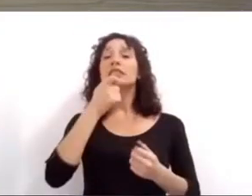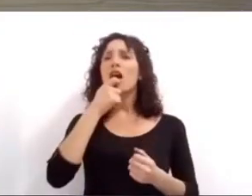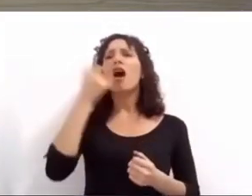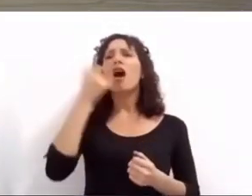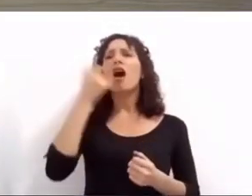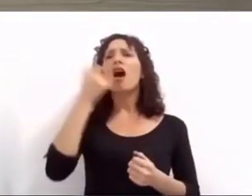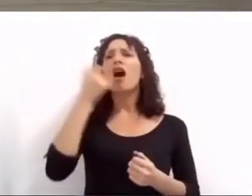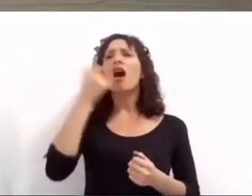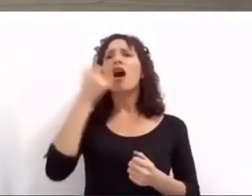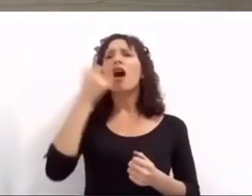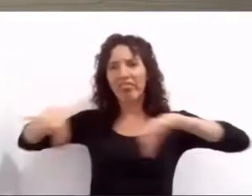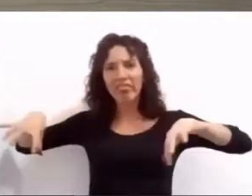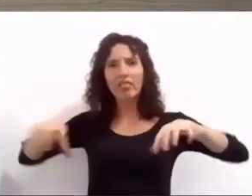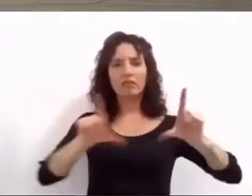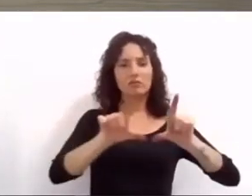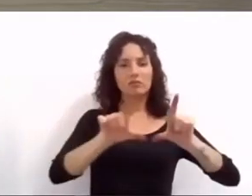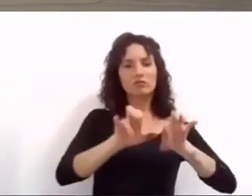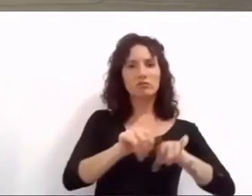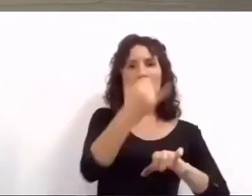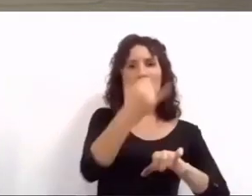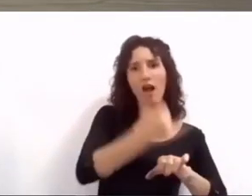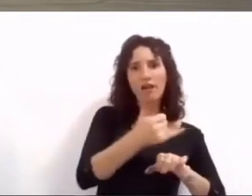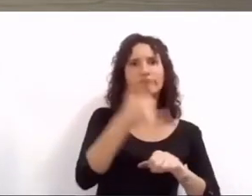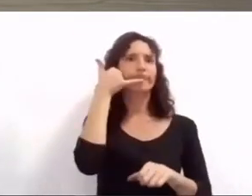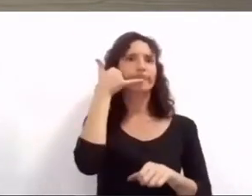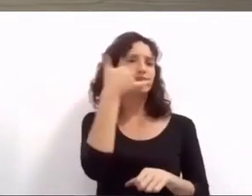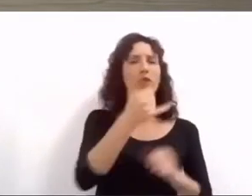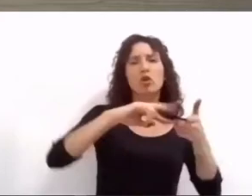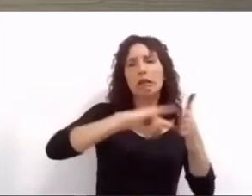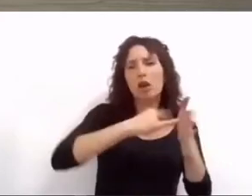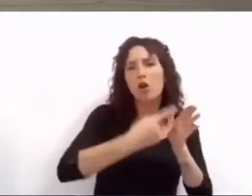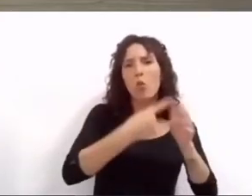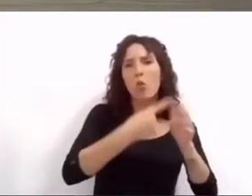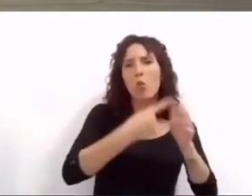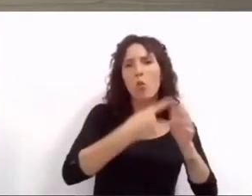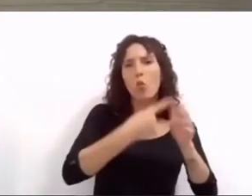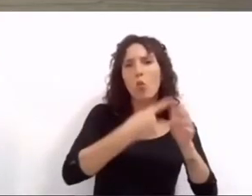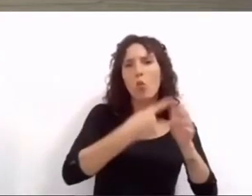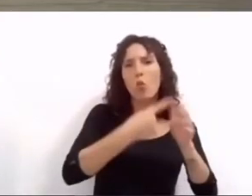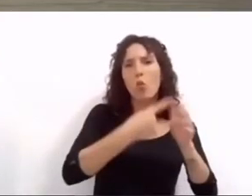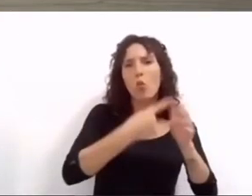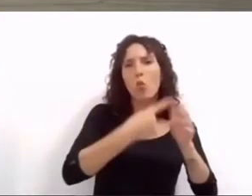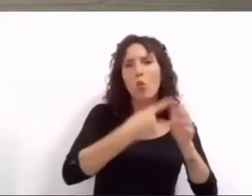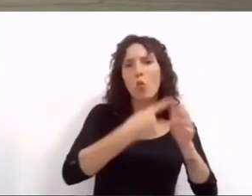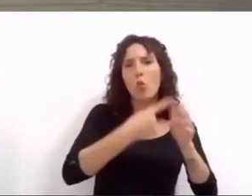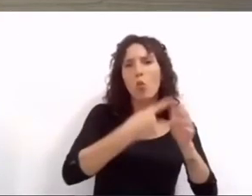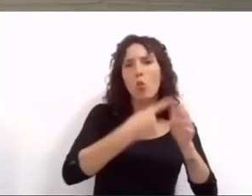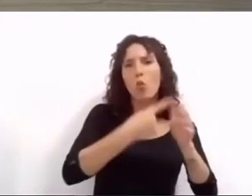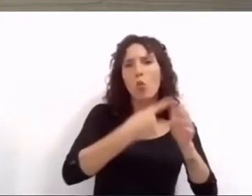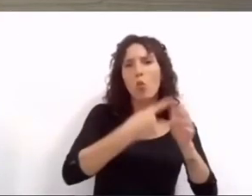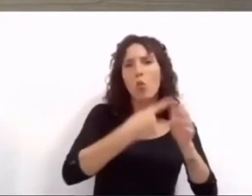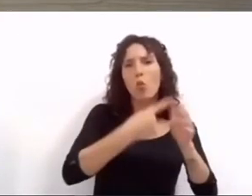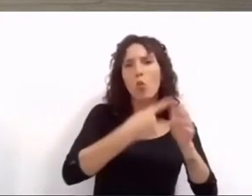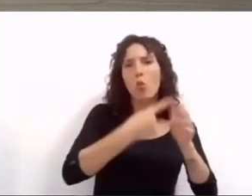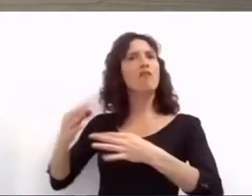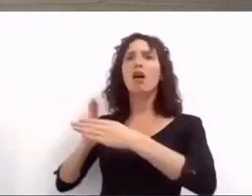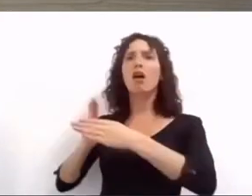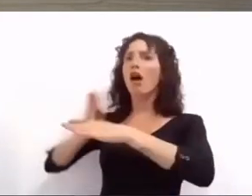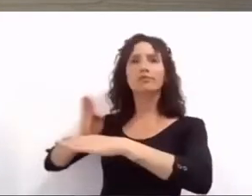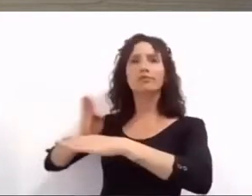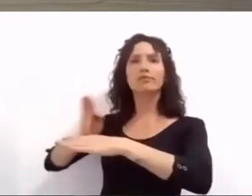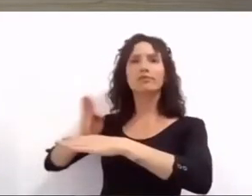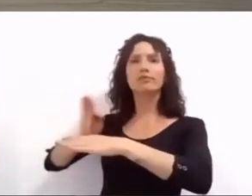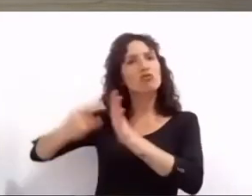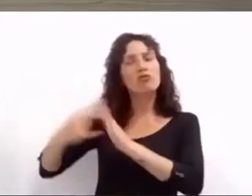la igualdad digital es un gran desafío que tendremos sobre todo pensando en garantizar el acceso equitativo a la educación para